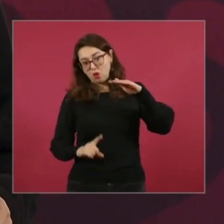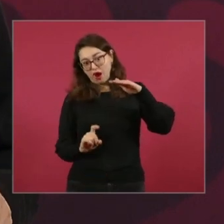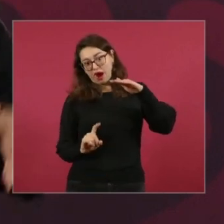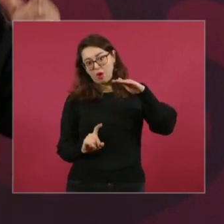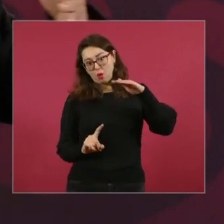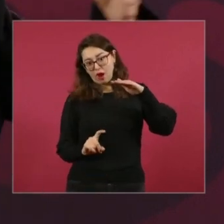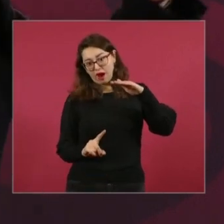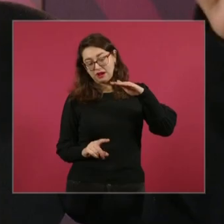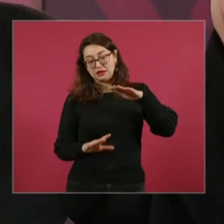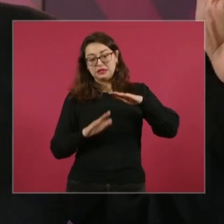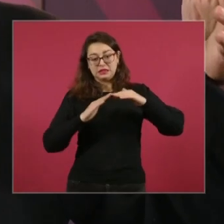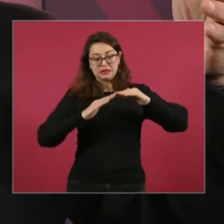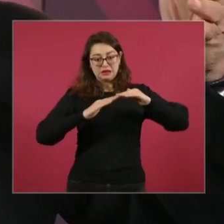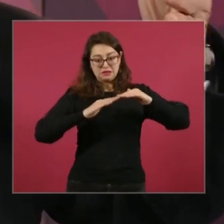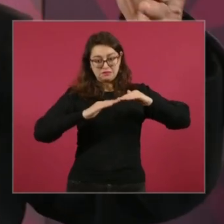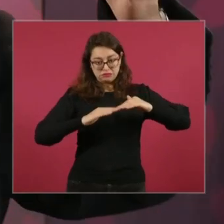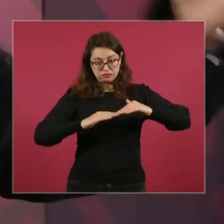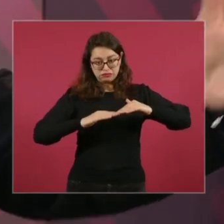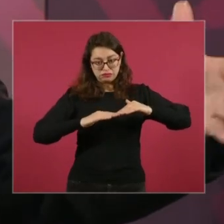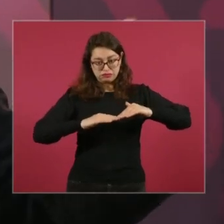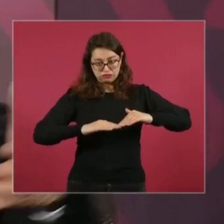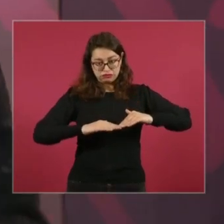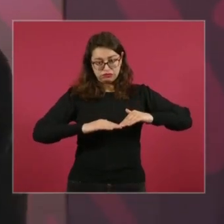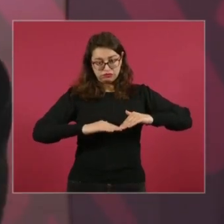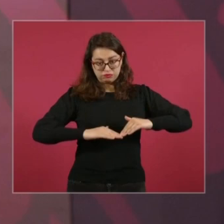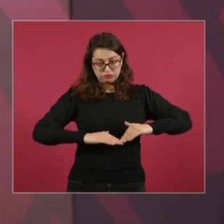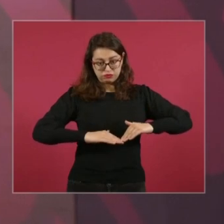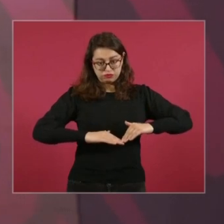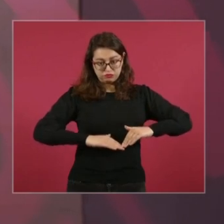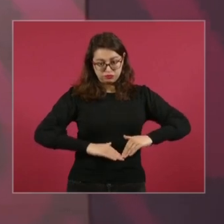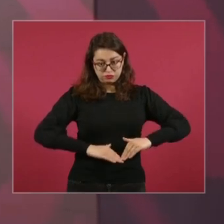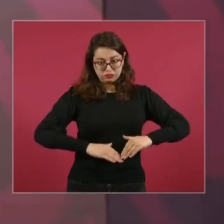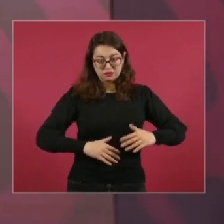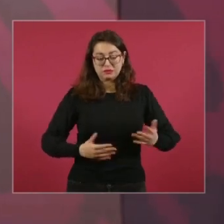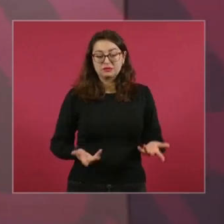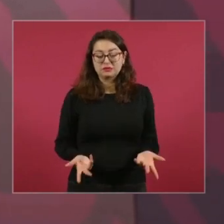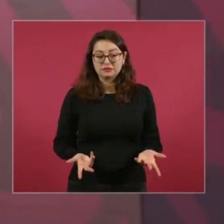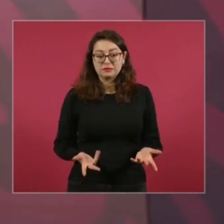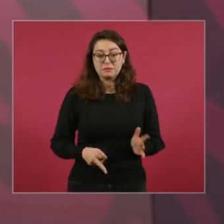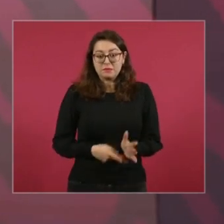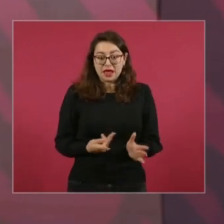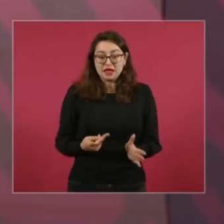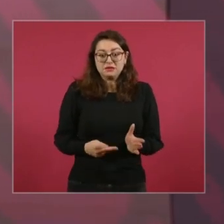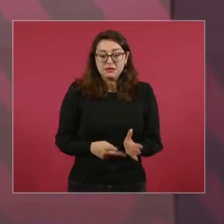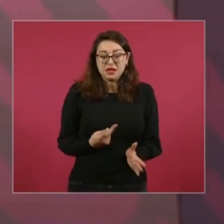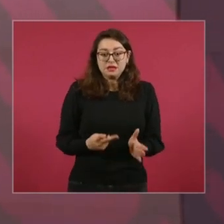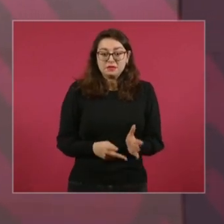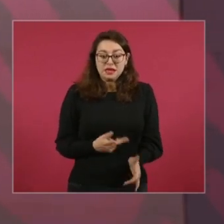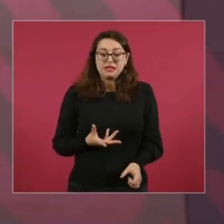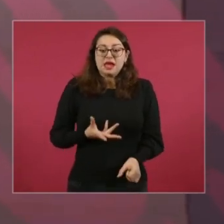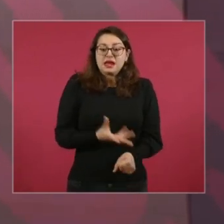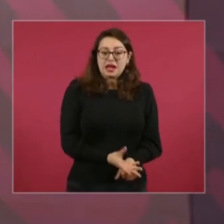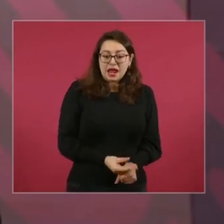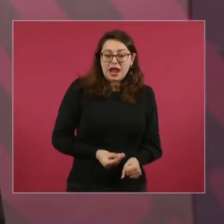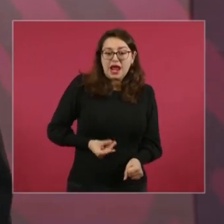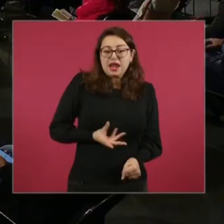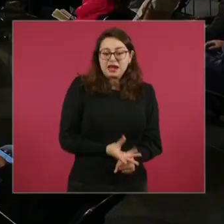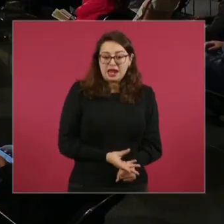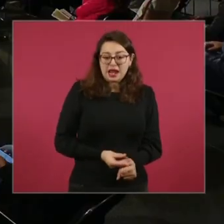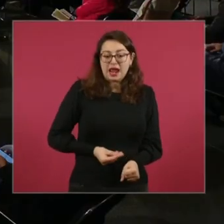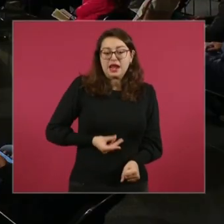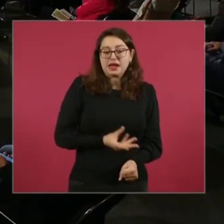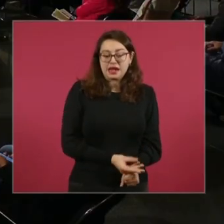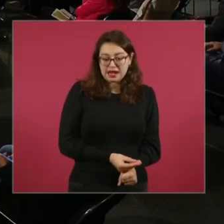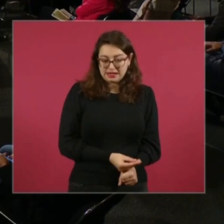El aeropuerto de Felipe Ángeles es concreto, no se puede